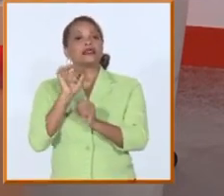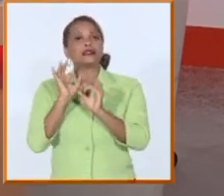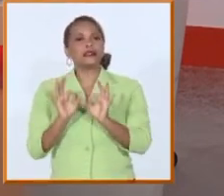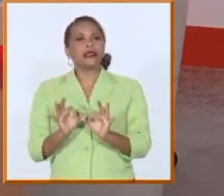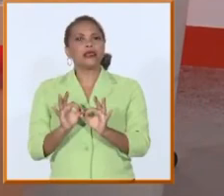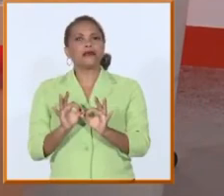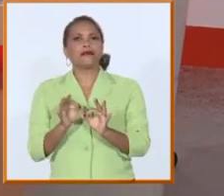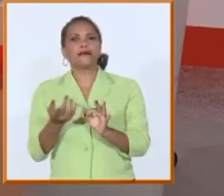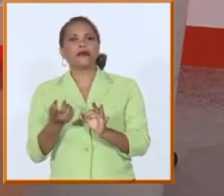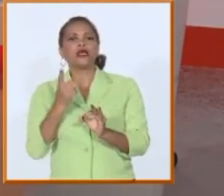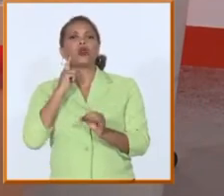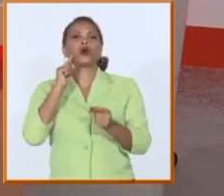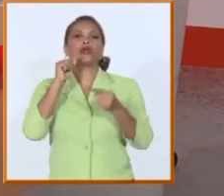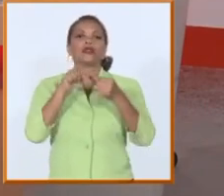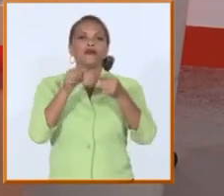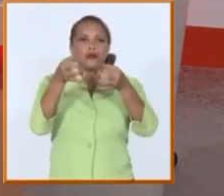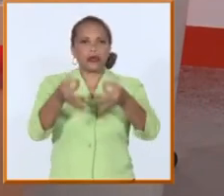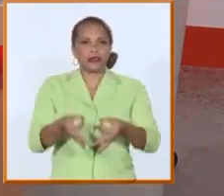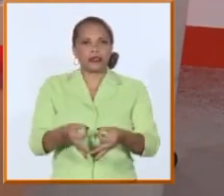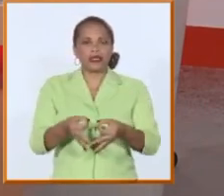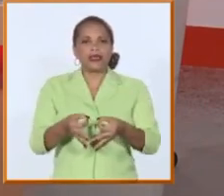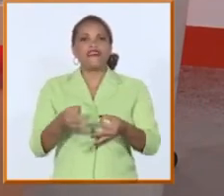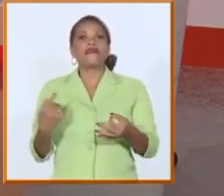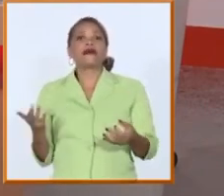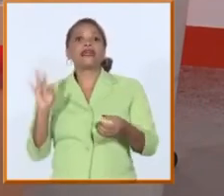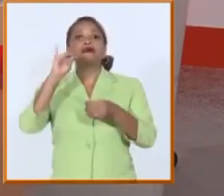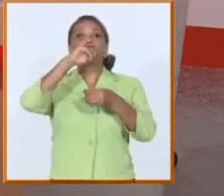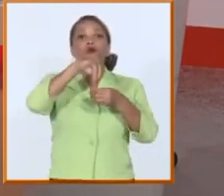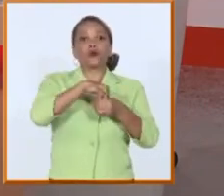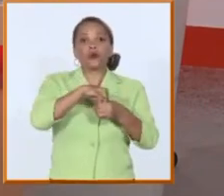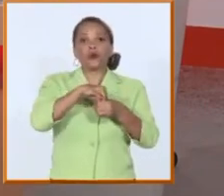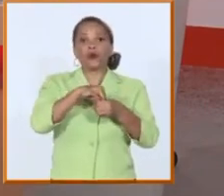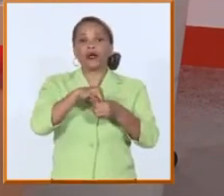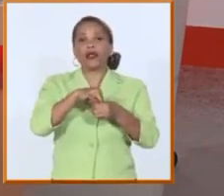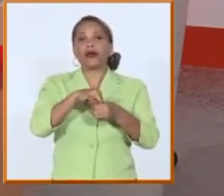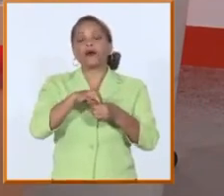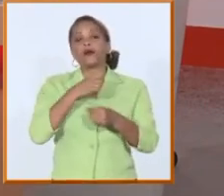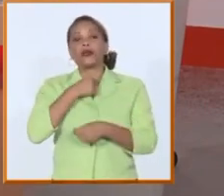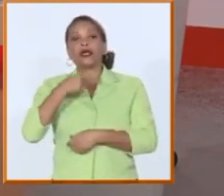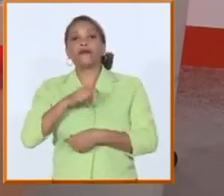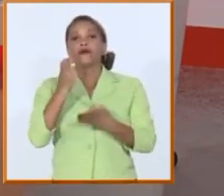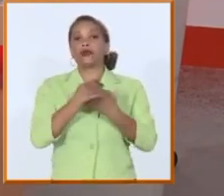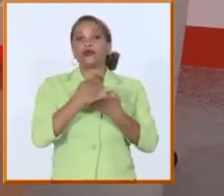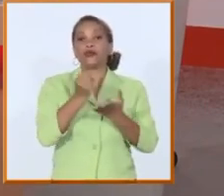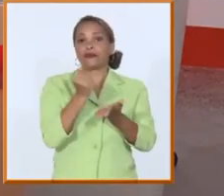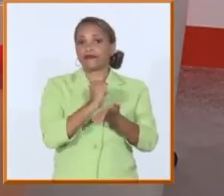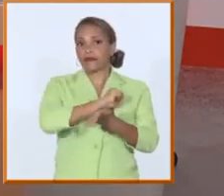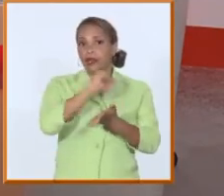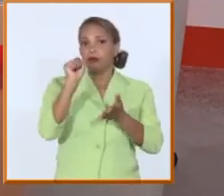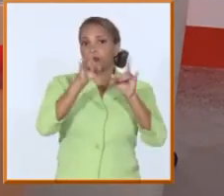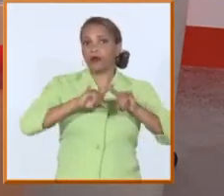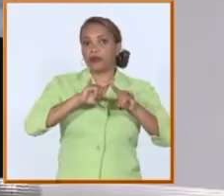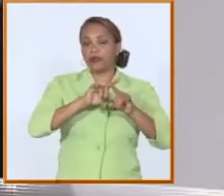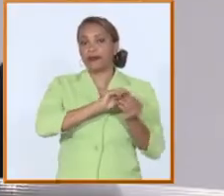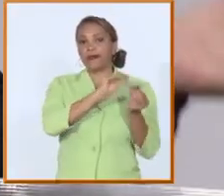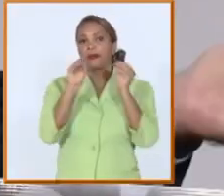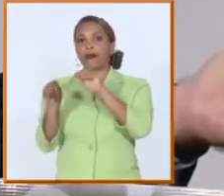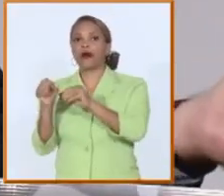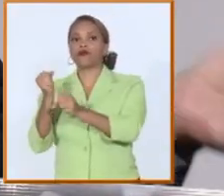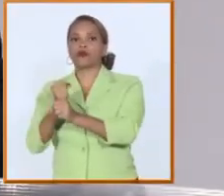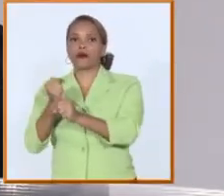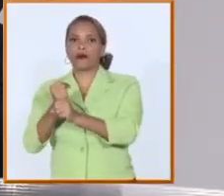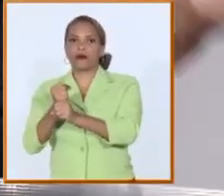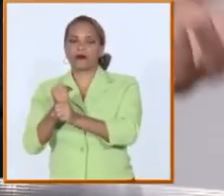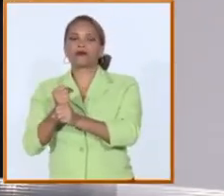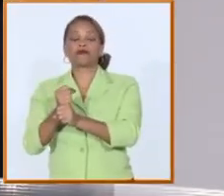con ese objetivo o sea de vincular lo más temprano posible a un estudiante de la universidad a su futuro centro laboral incluso nos